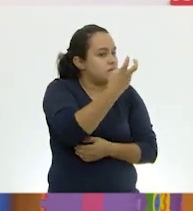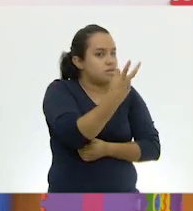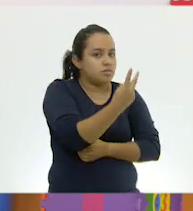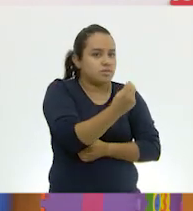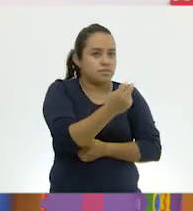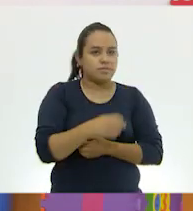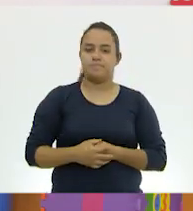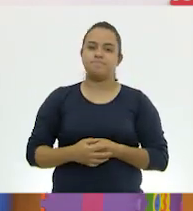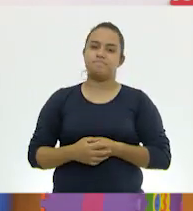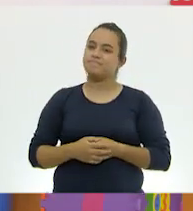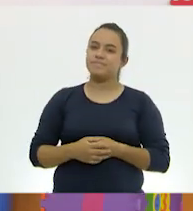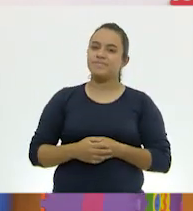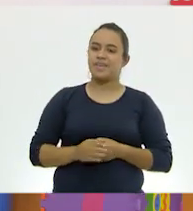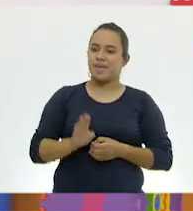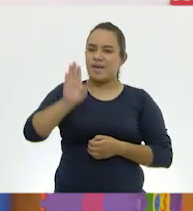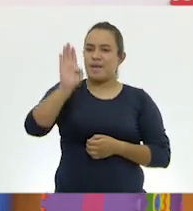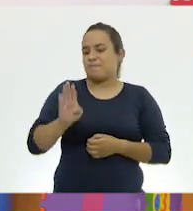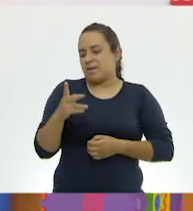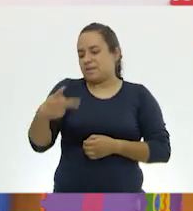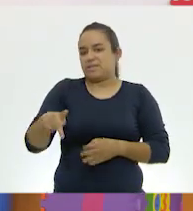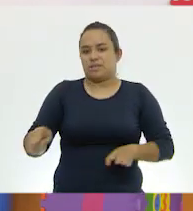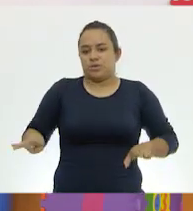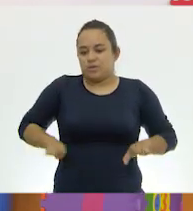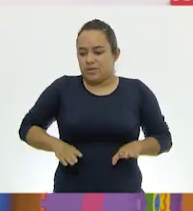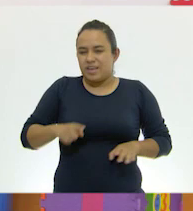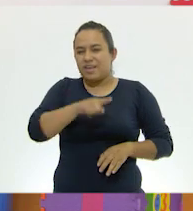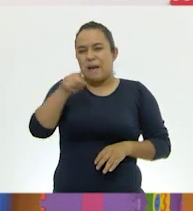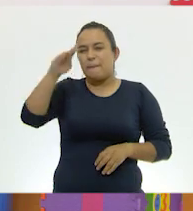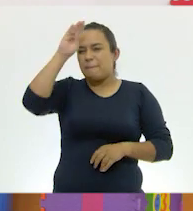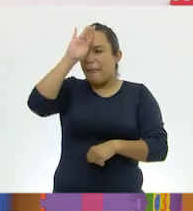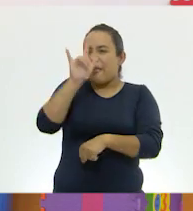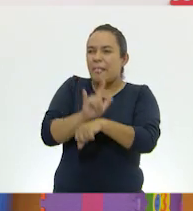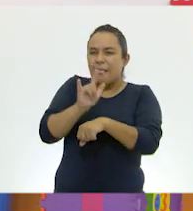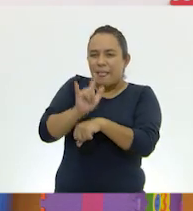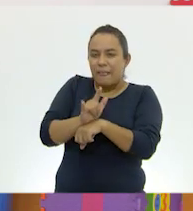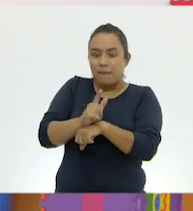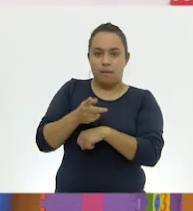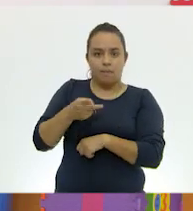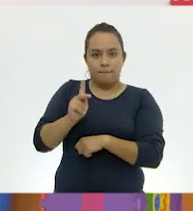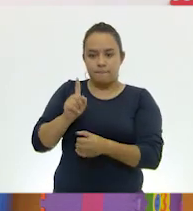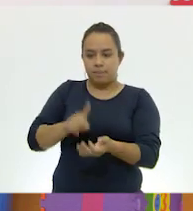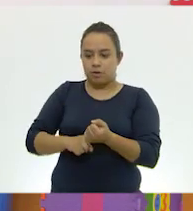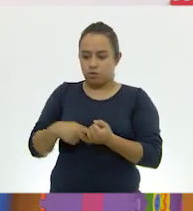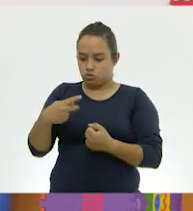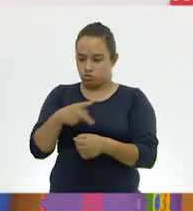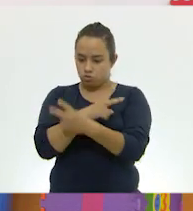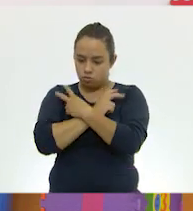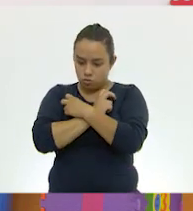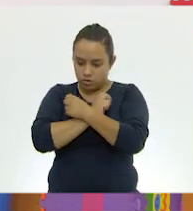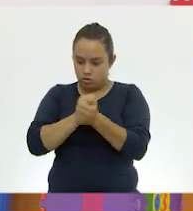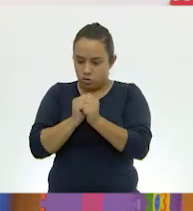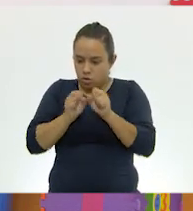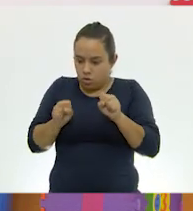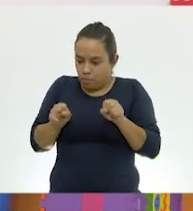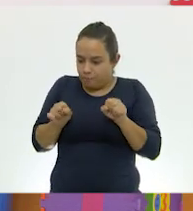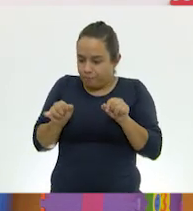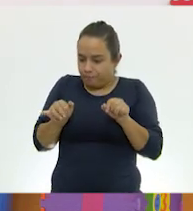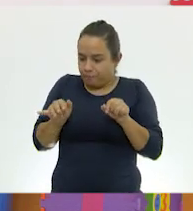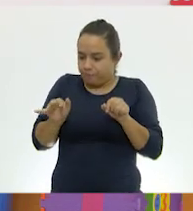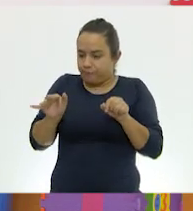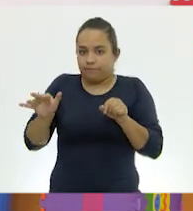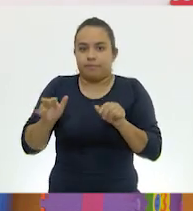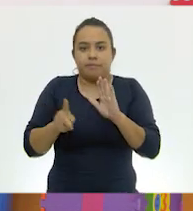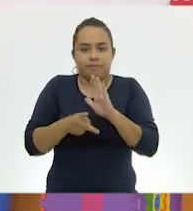No, es lo que te digo. Es como una característica de ciencia ficción. Regeneran hueso, regeneran nervios, regeneran sistema nervioso,